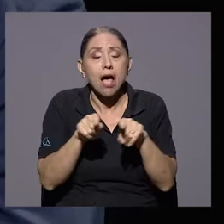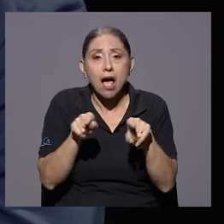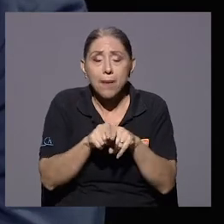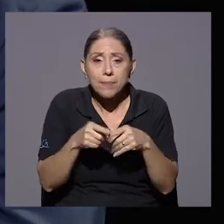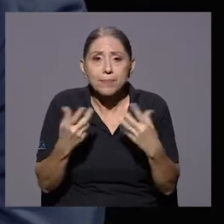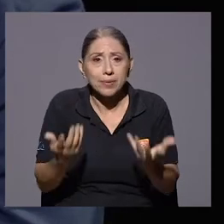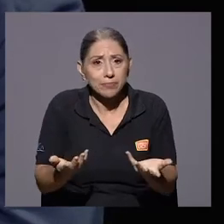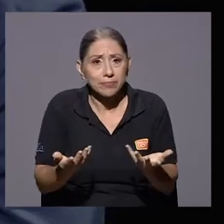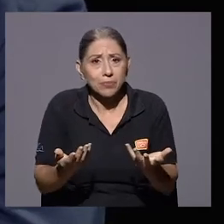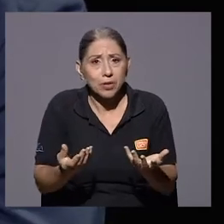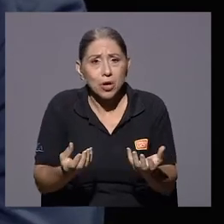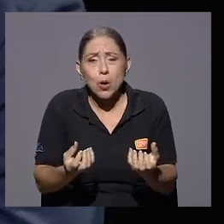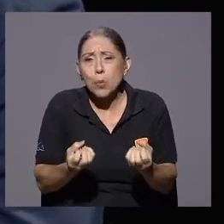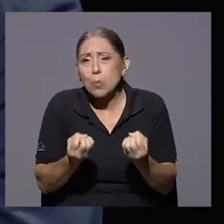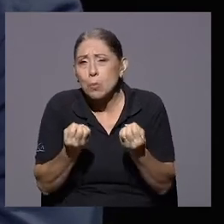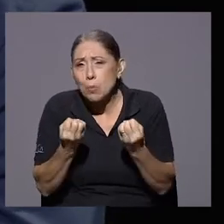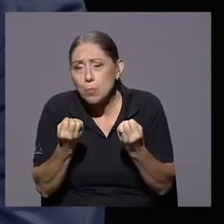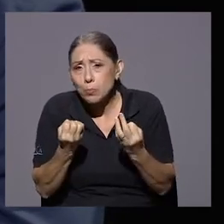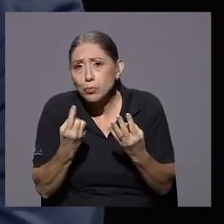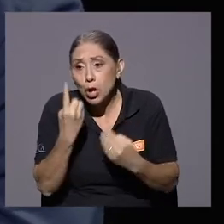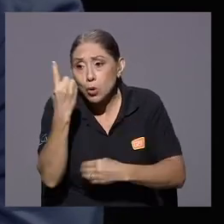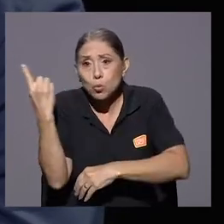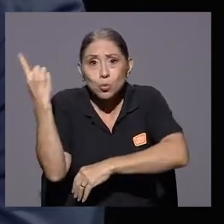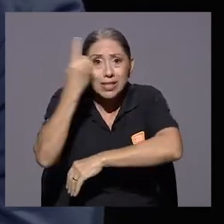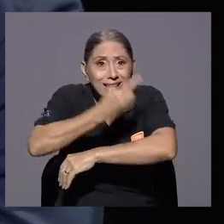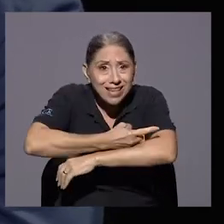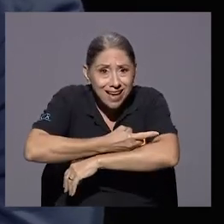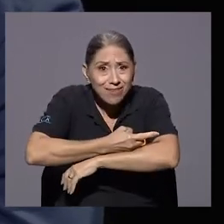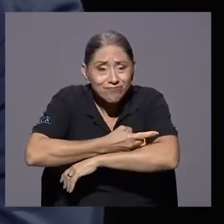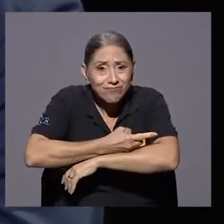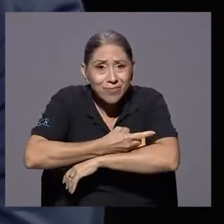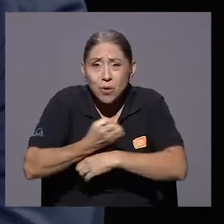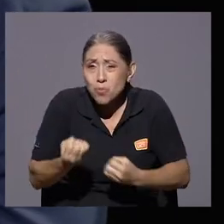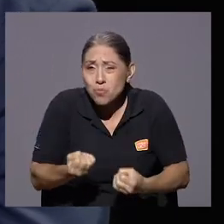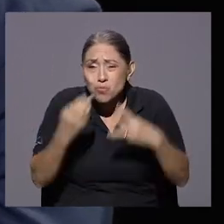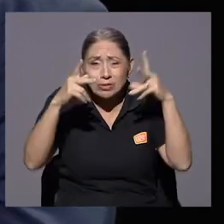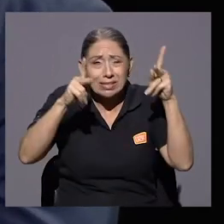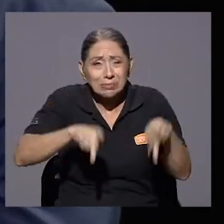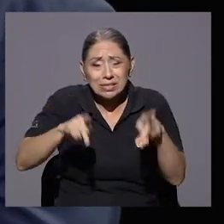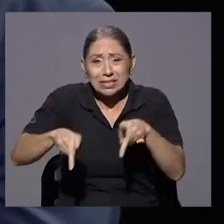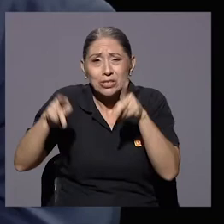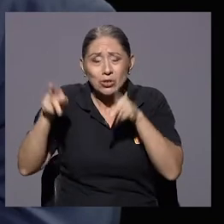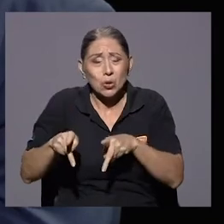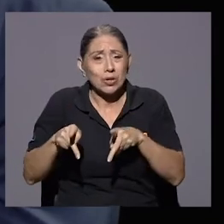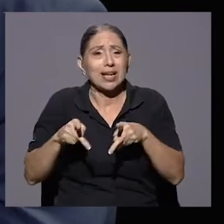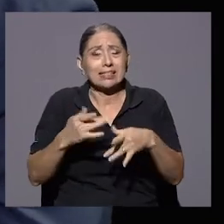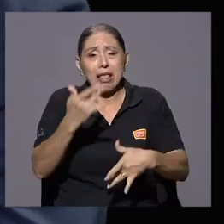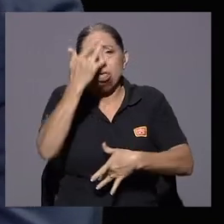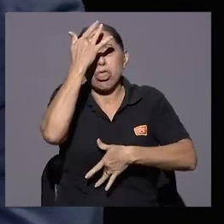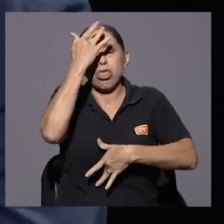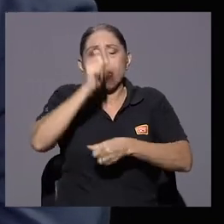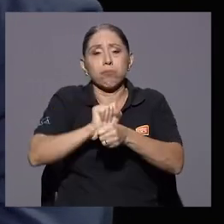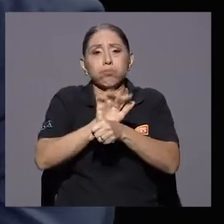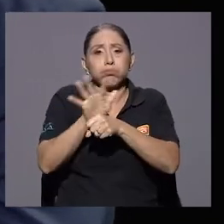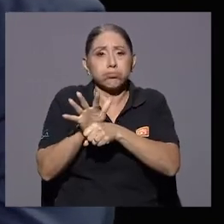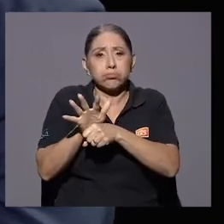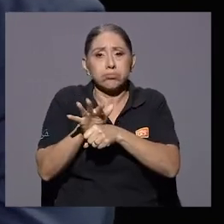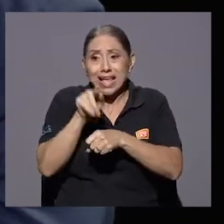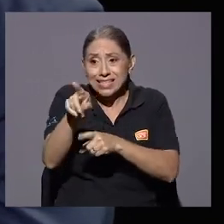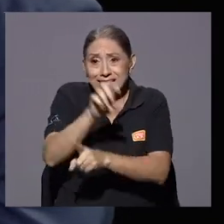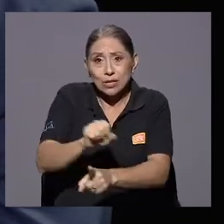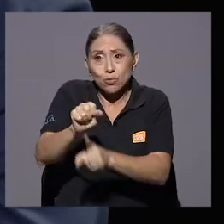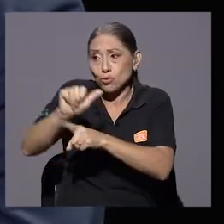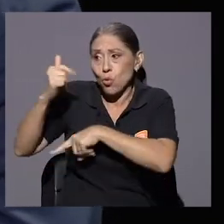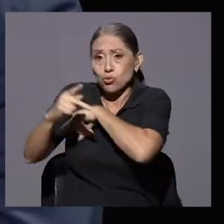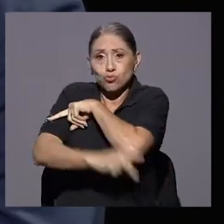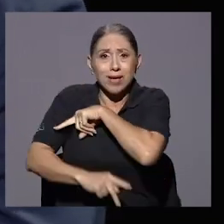por miles, por día, a pacientes contagiados por COVID-19. Esos escenarios gracias a Dios no los vimos nosotros, gracias a esa